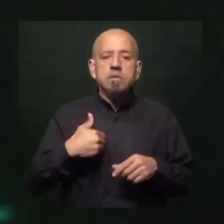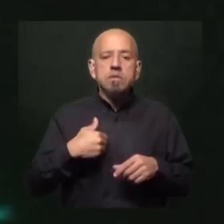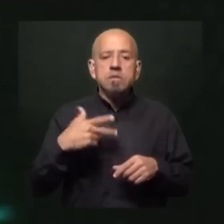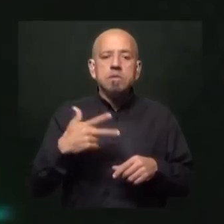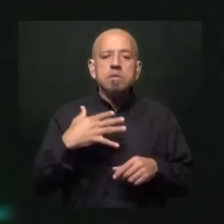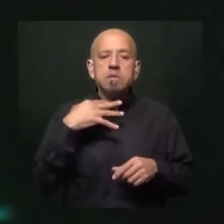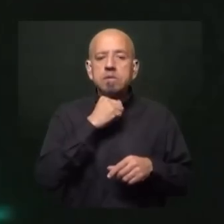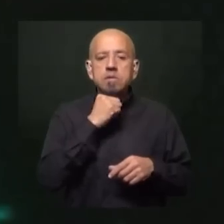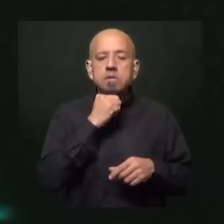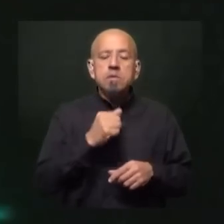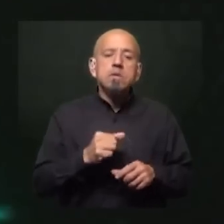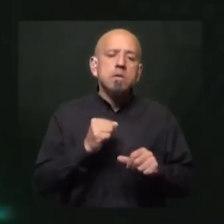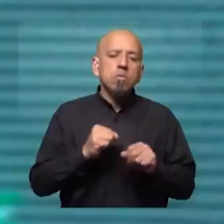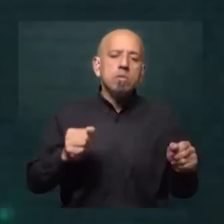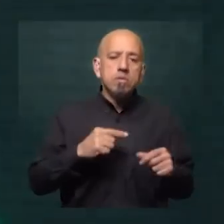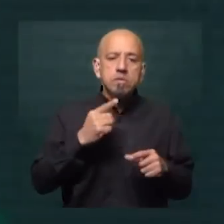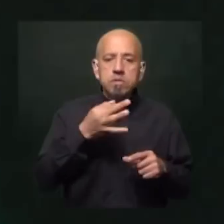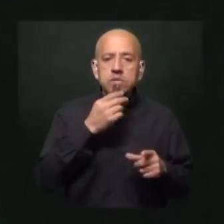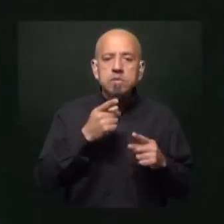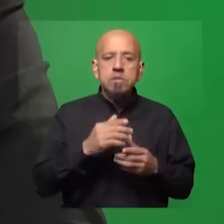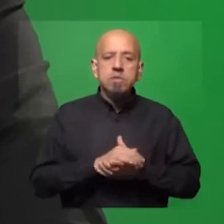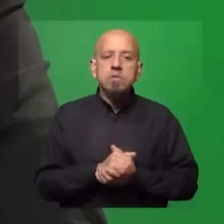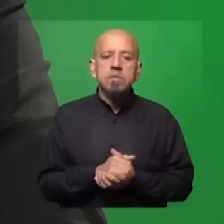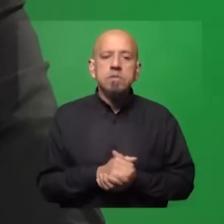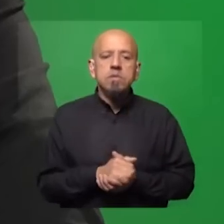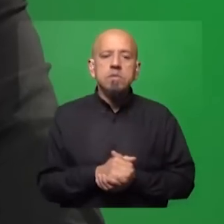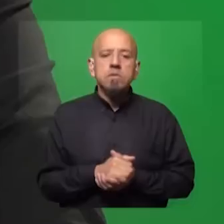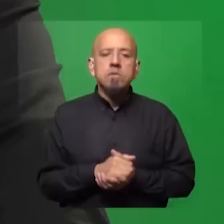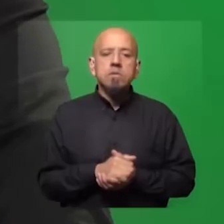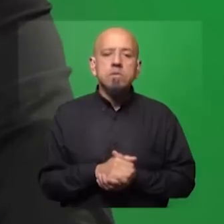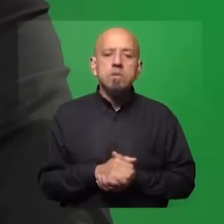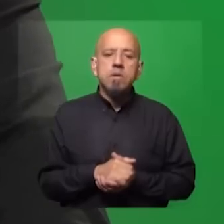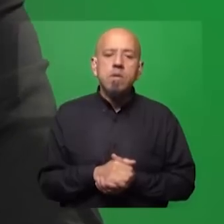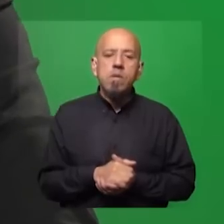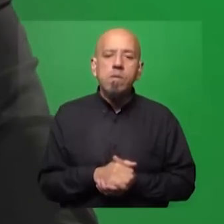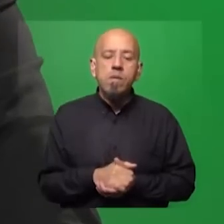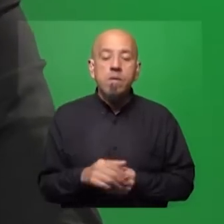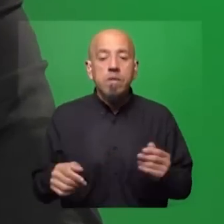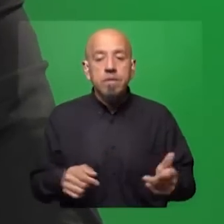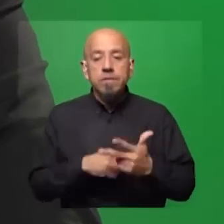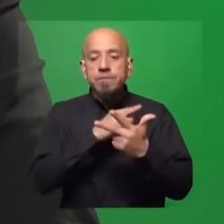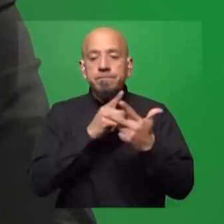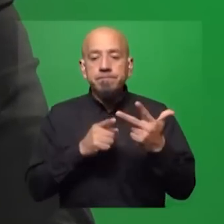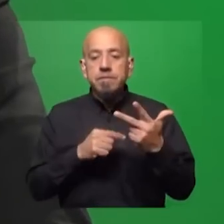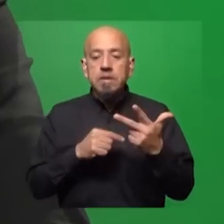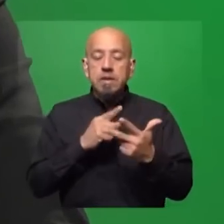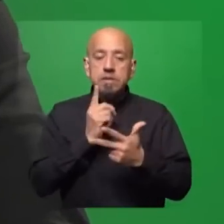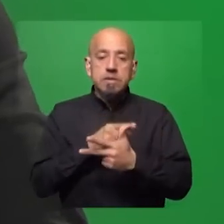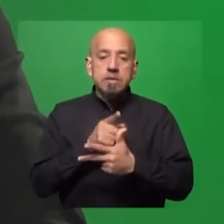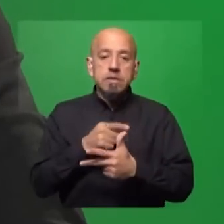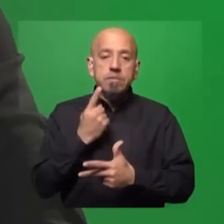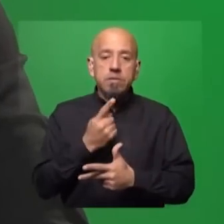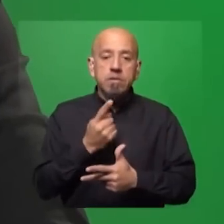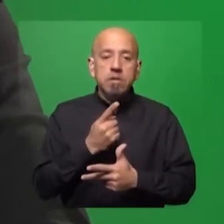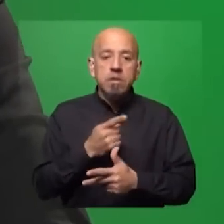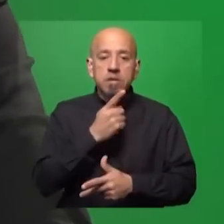agosto. ¿Qué nos podés adelantar de tu impresión respecto a esto? Y es el primer capítulo de tres, de esta película que va a ser intensa, ¿no? Siempre